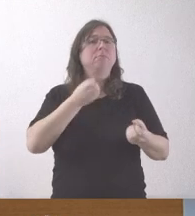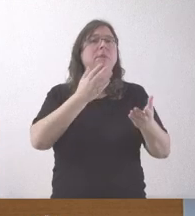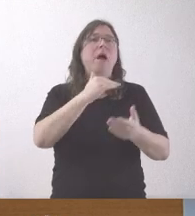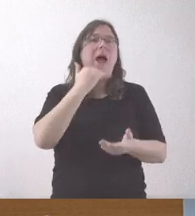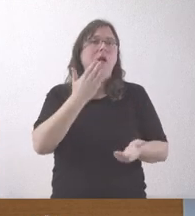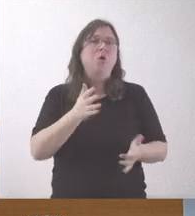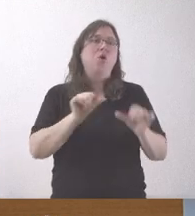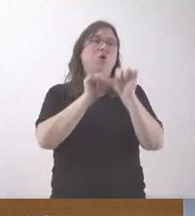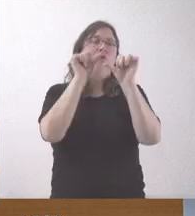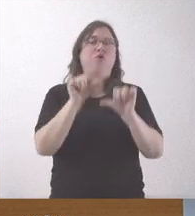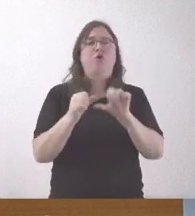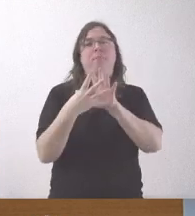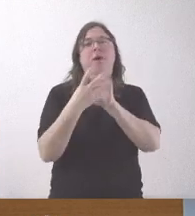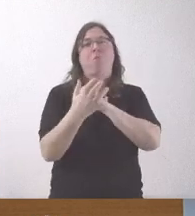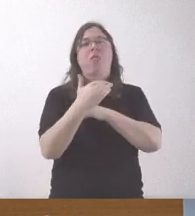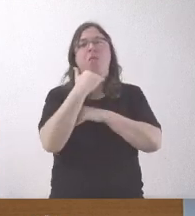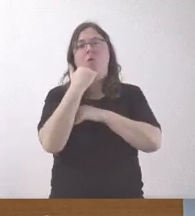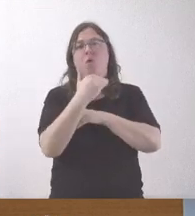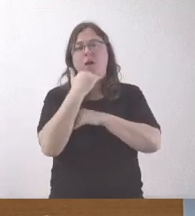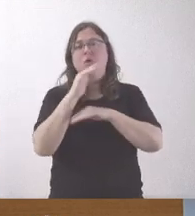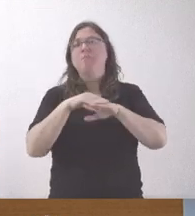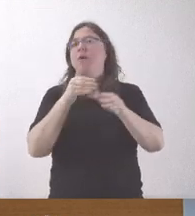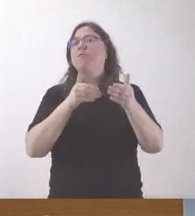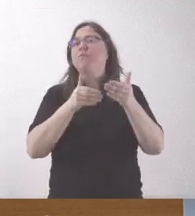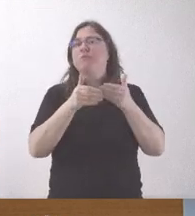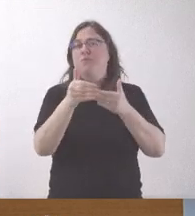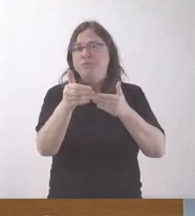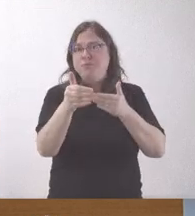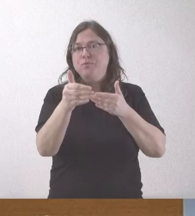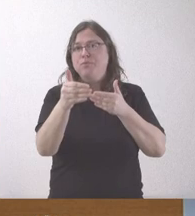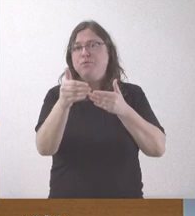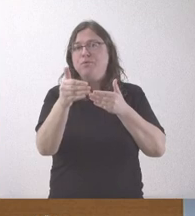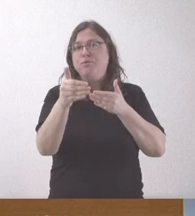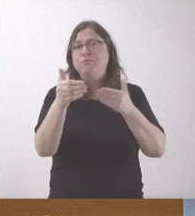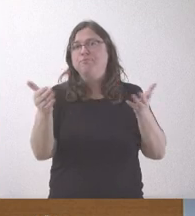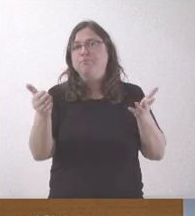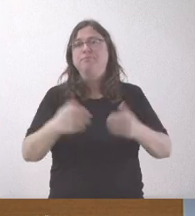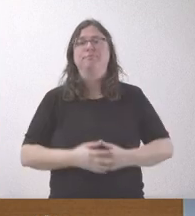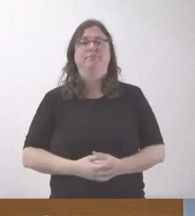una manera de acordar que estas cosas en el futuro puedan quedarse, no sé.